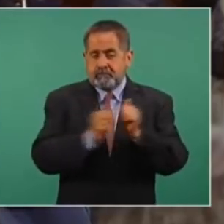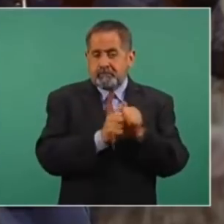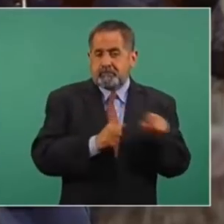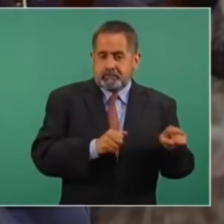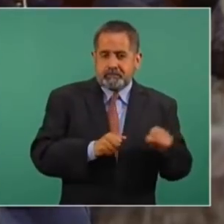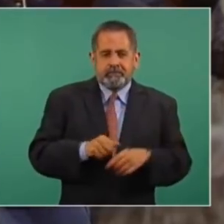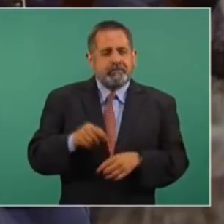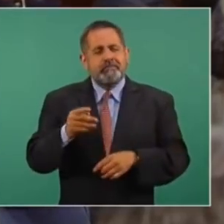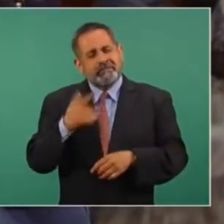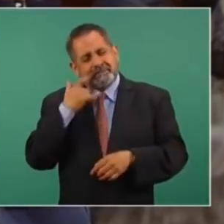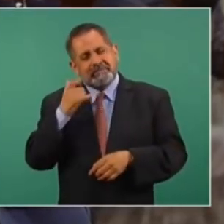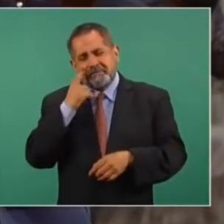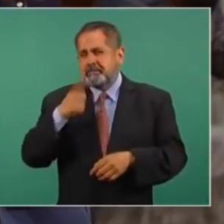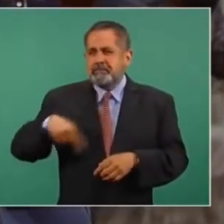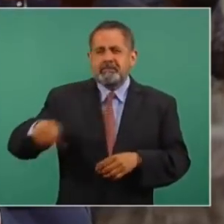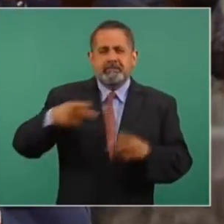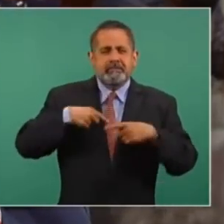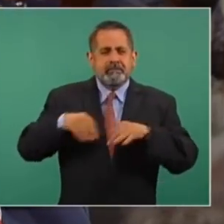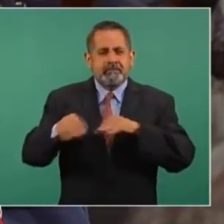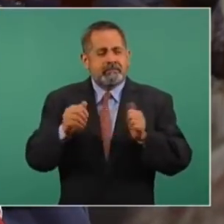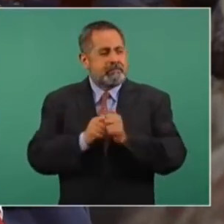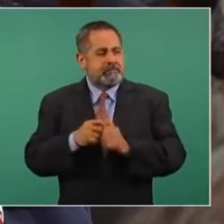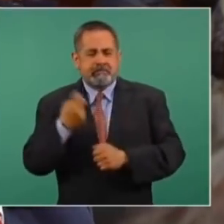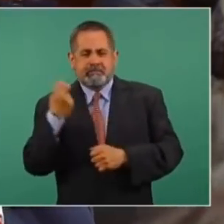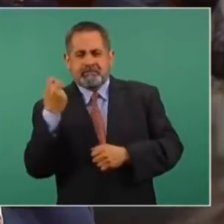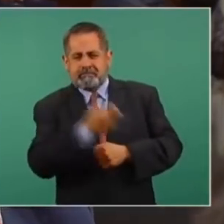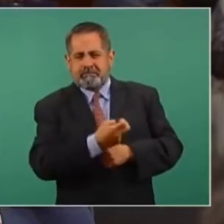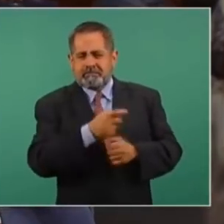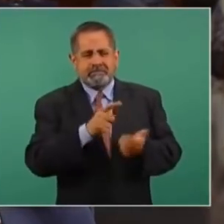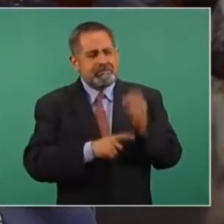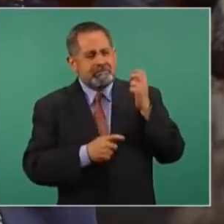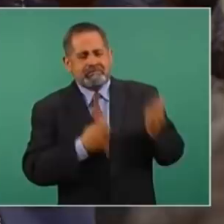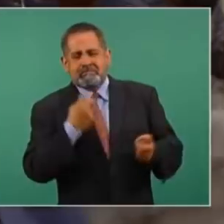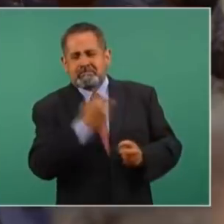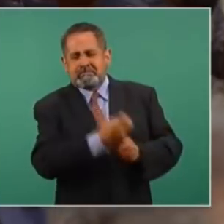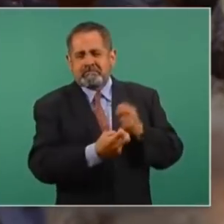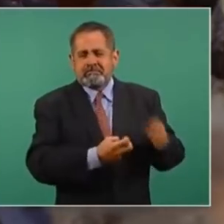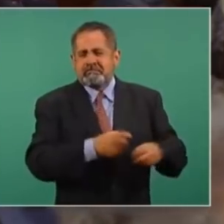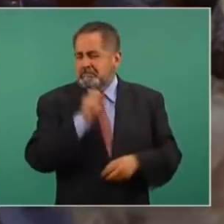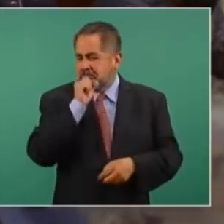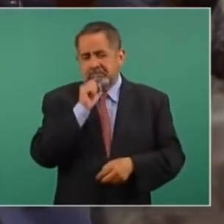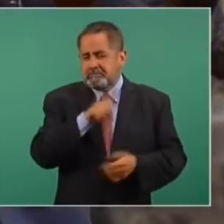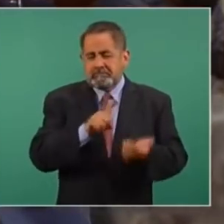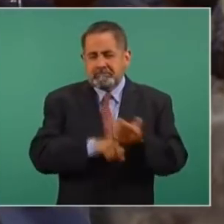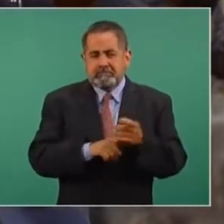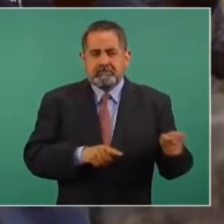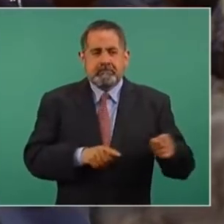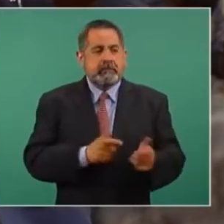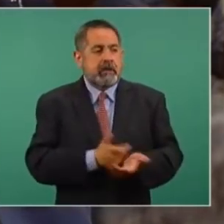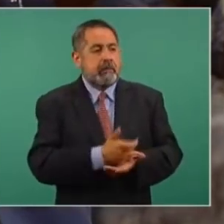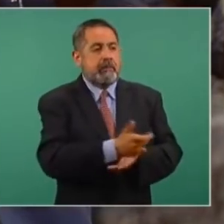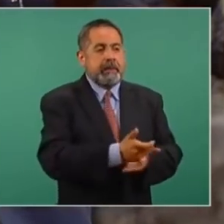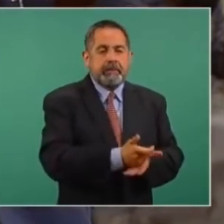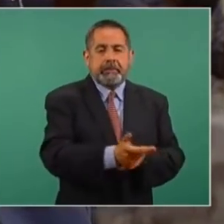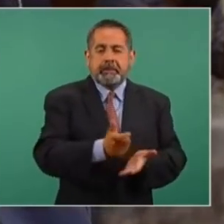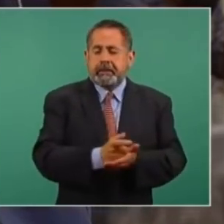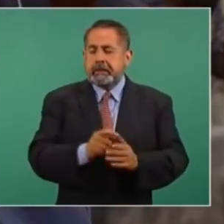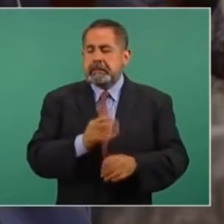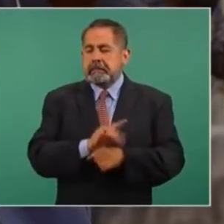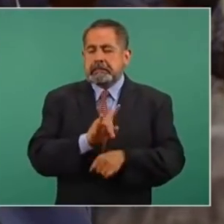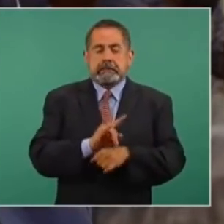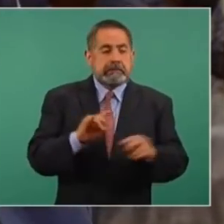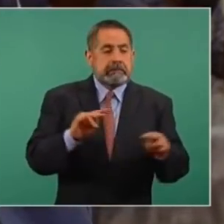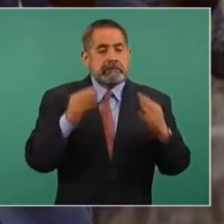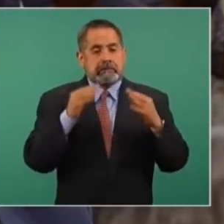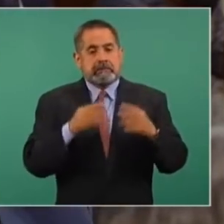gente que ha trabajado con él lo señala de lo mismo, que pagó para que aparentara el